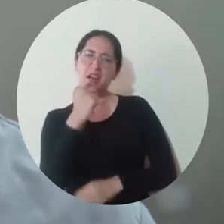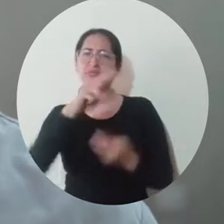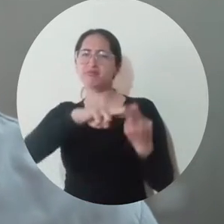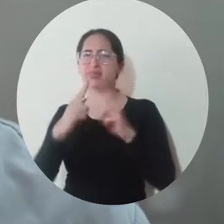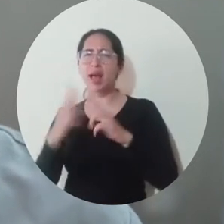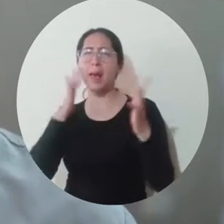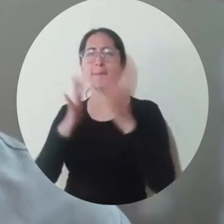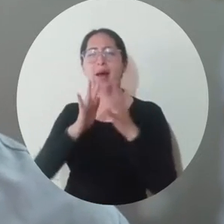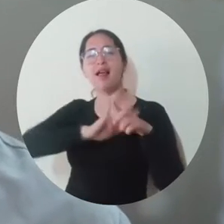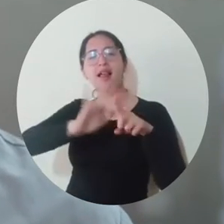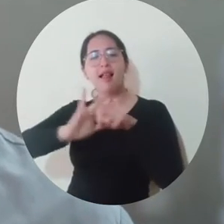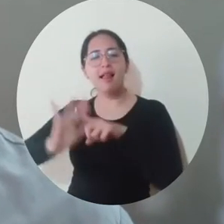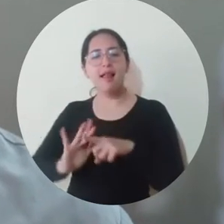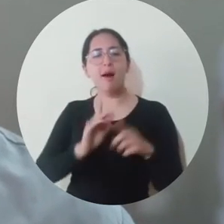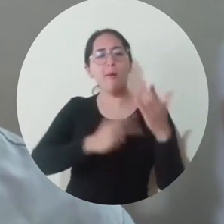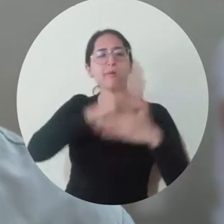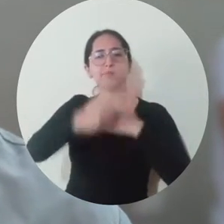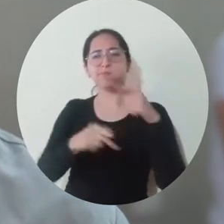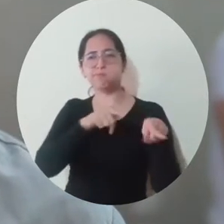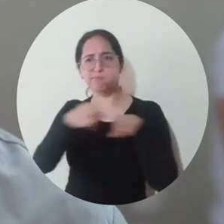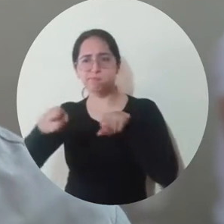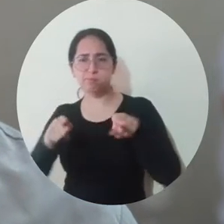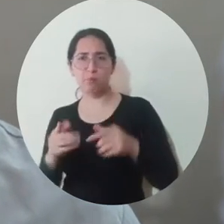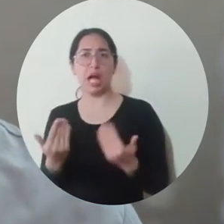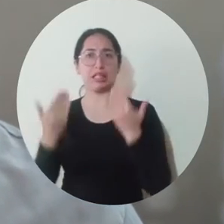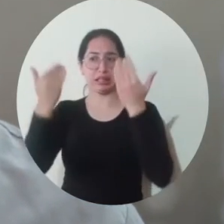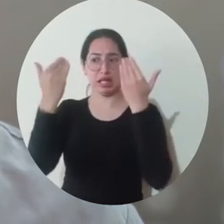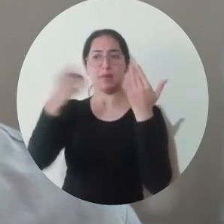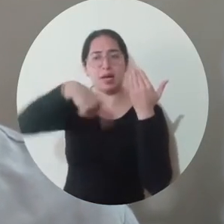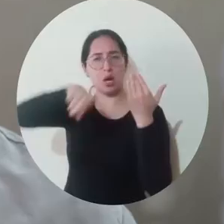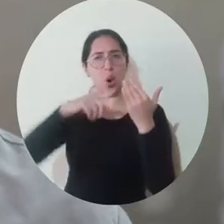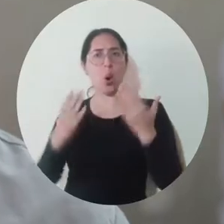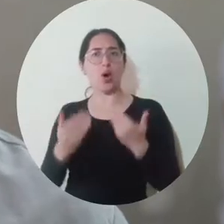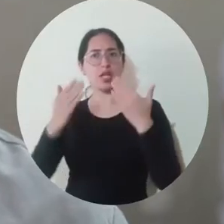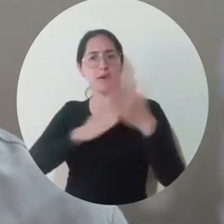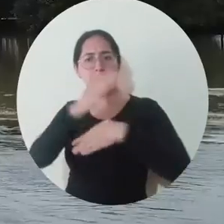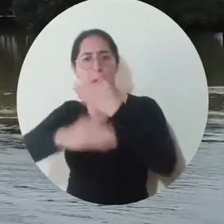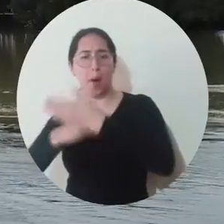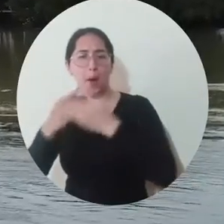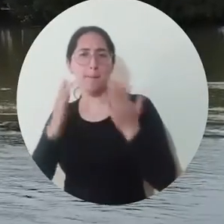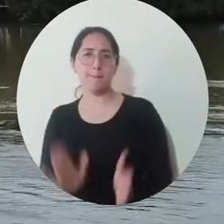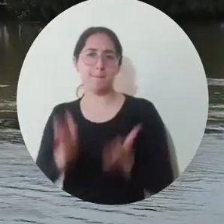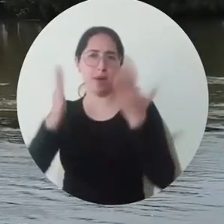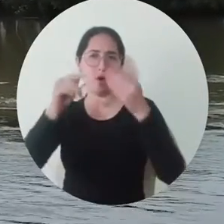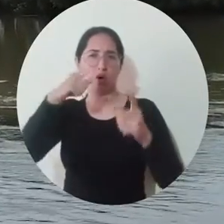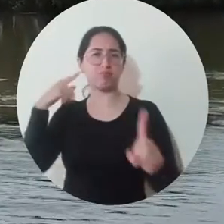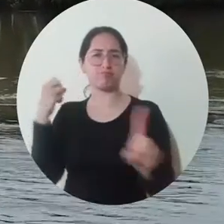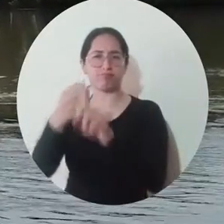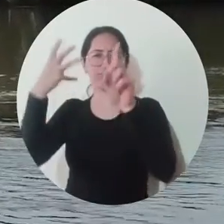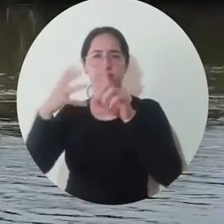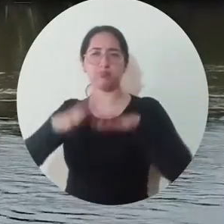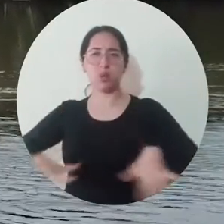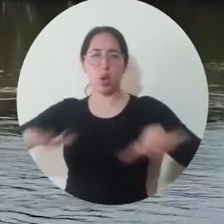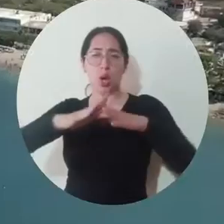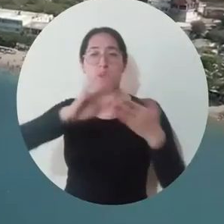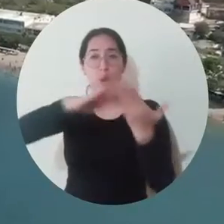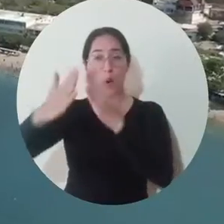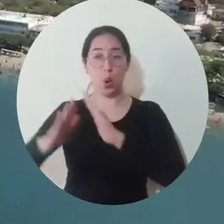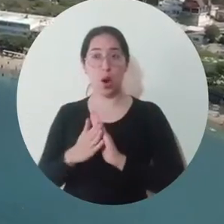desarrollar proyectos que tienen un gran potencial y que van a tener impacto en las comunidades que